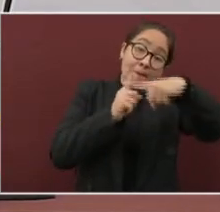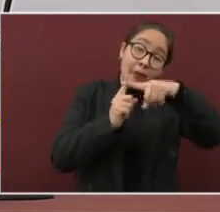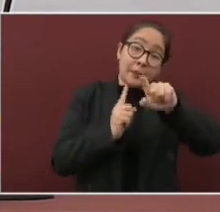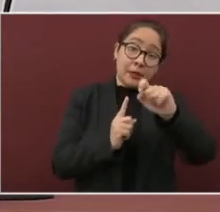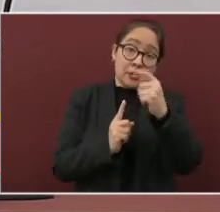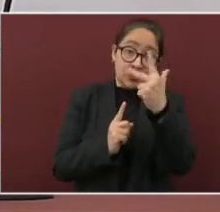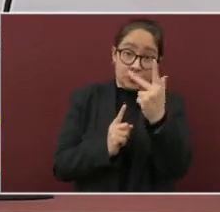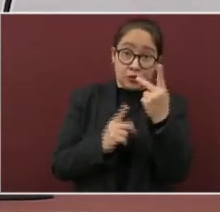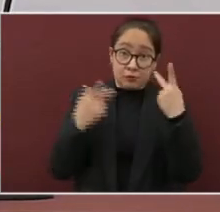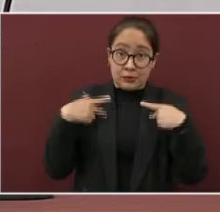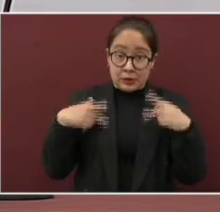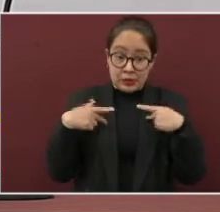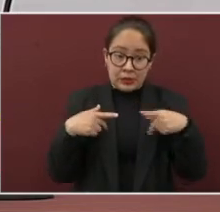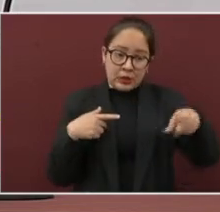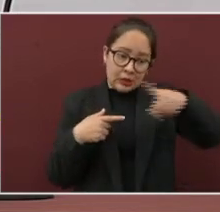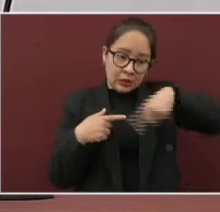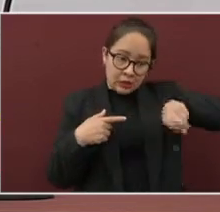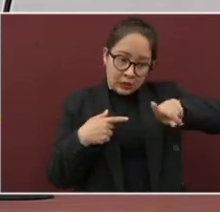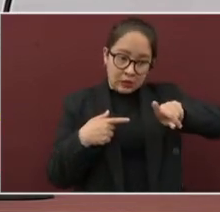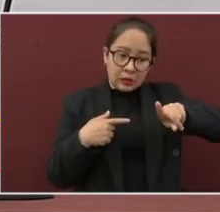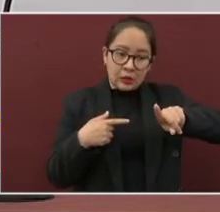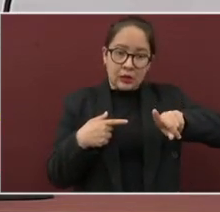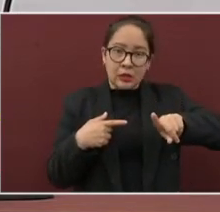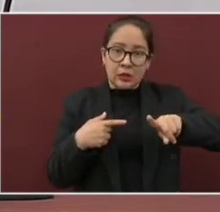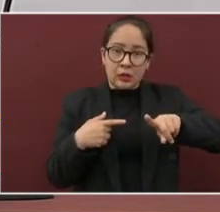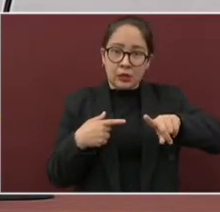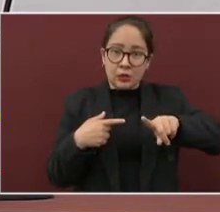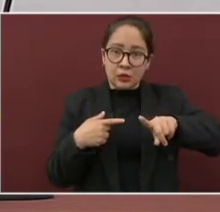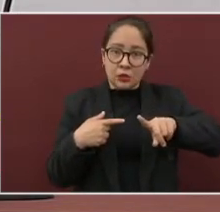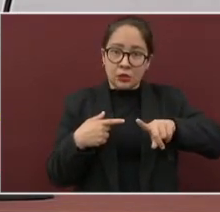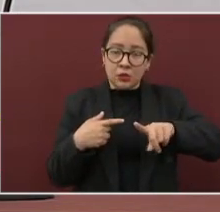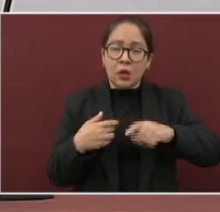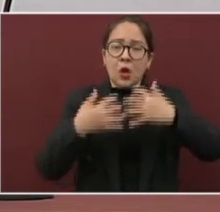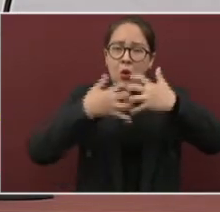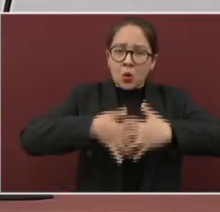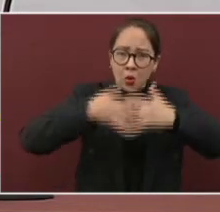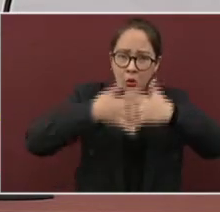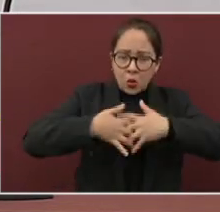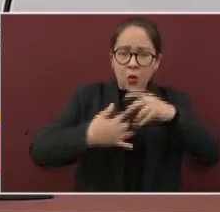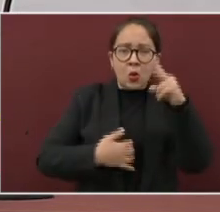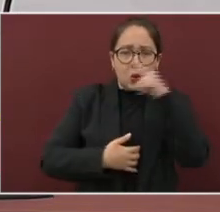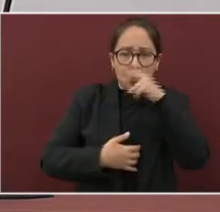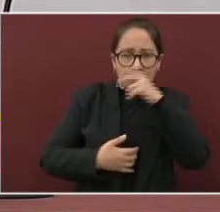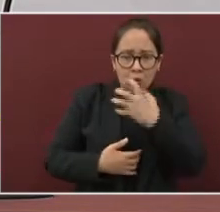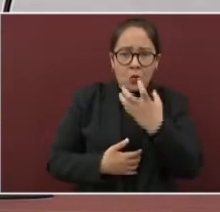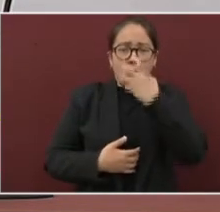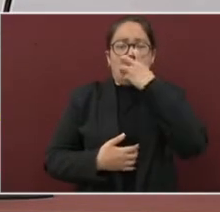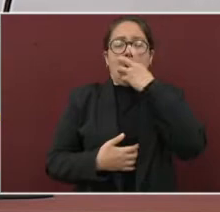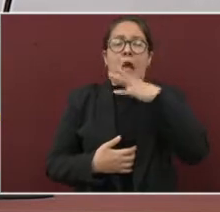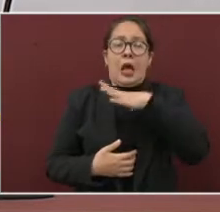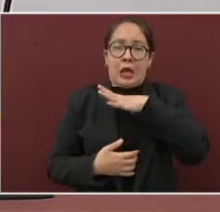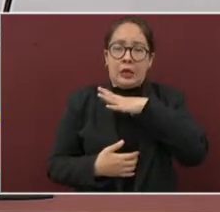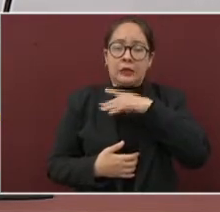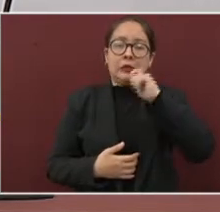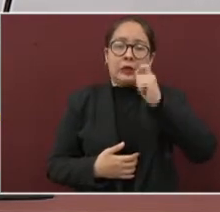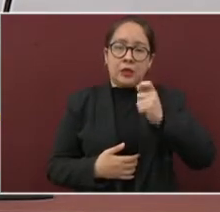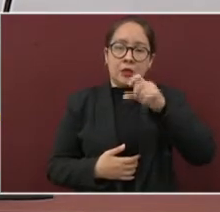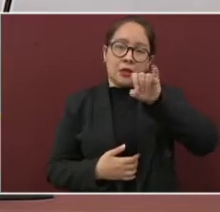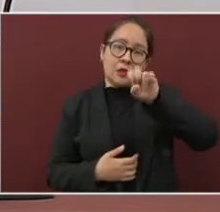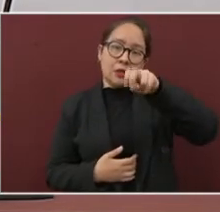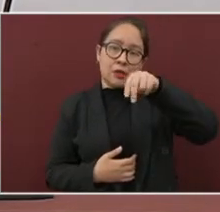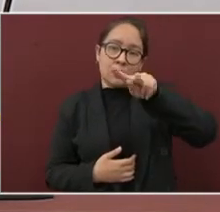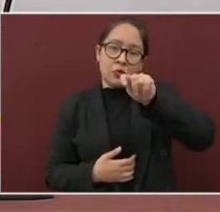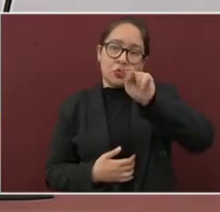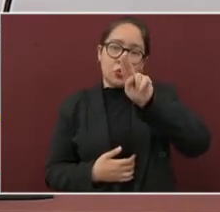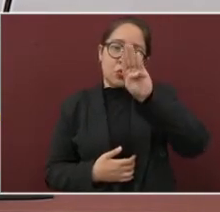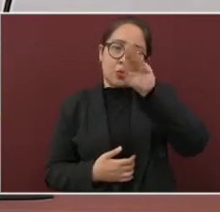que tienen asistencia mecánica a la ventilación. Es decir, están intubados por